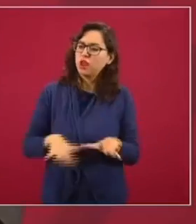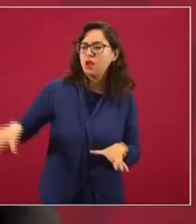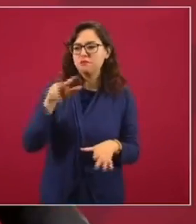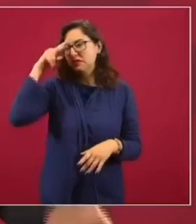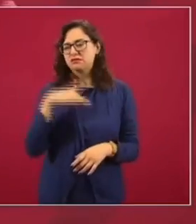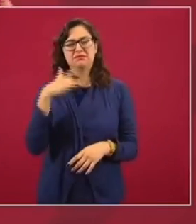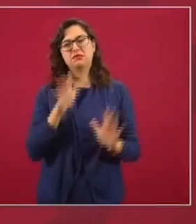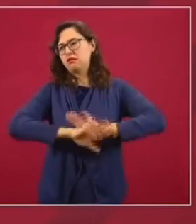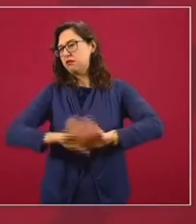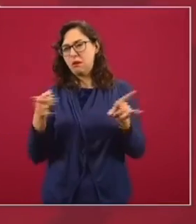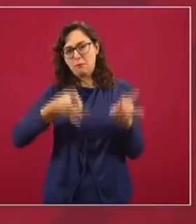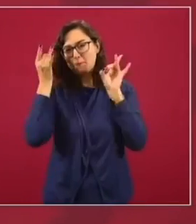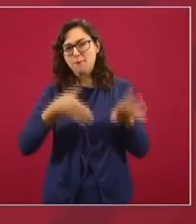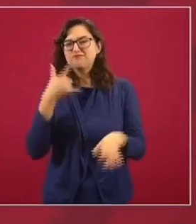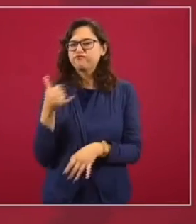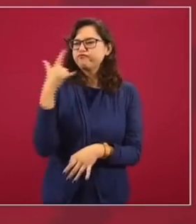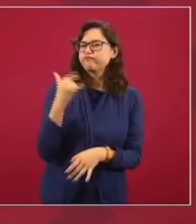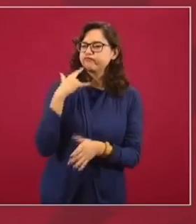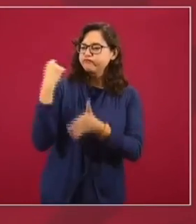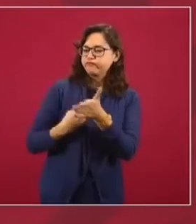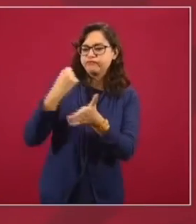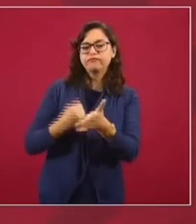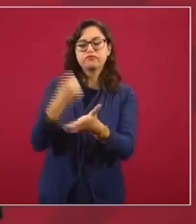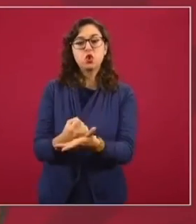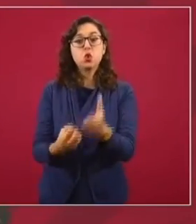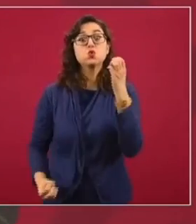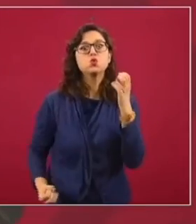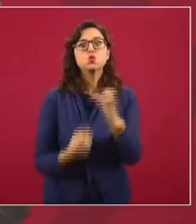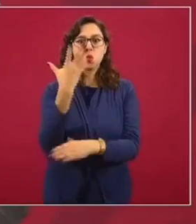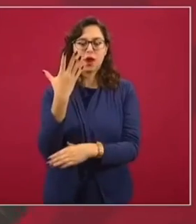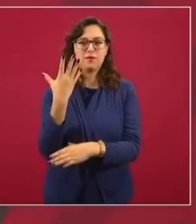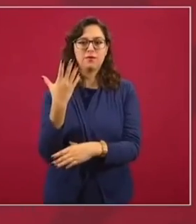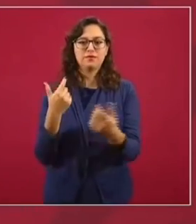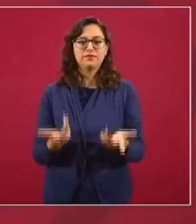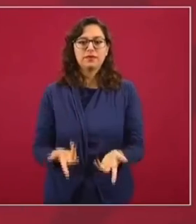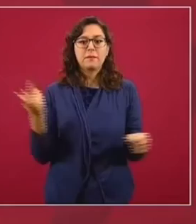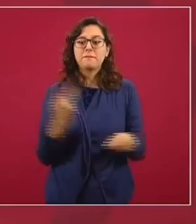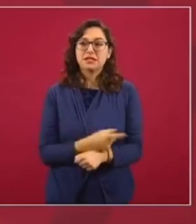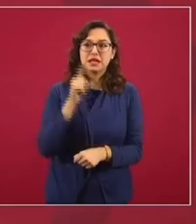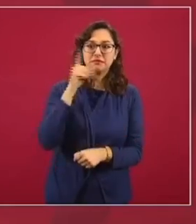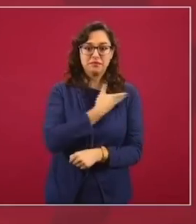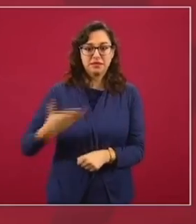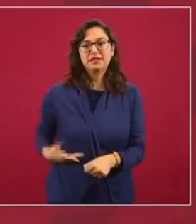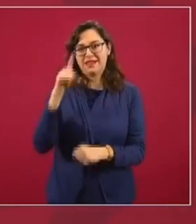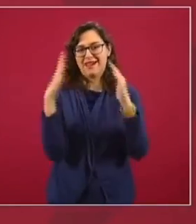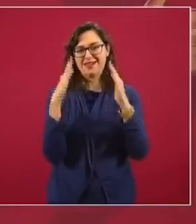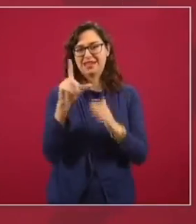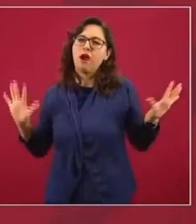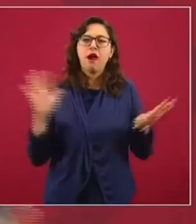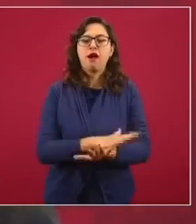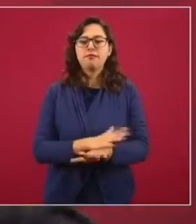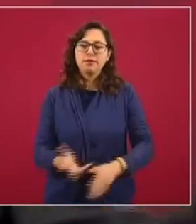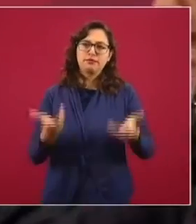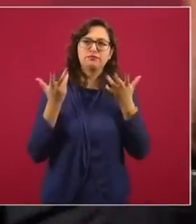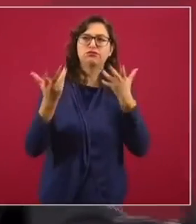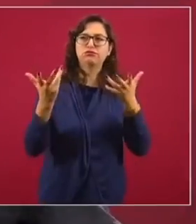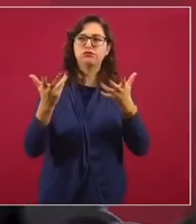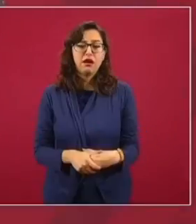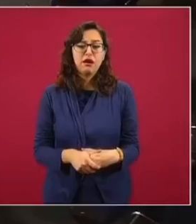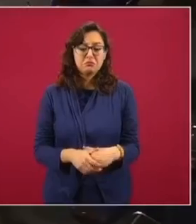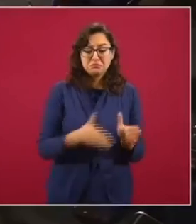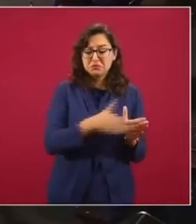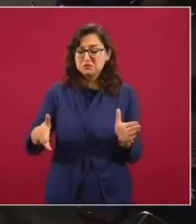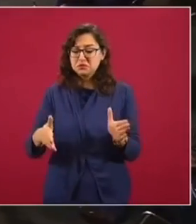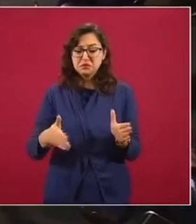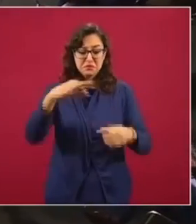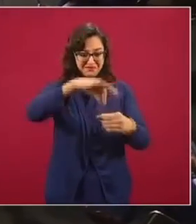se consigue sacar, así se decía, de los pinos al PRI. Y llega Fox,